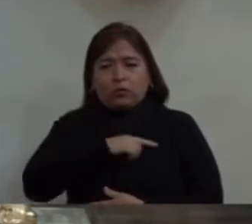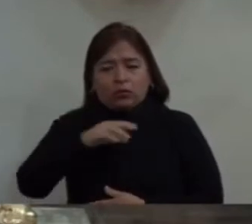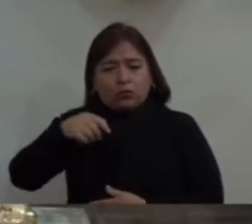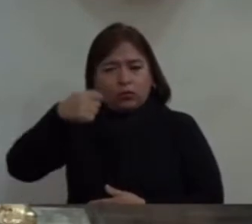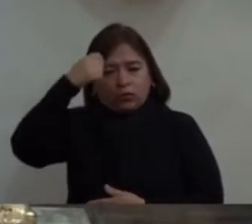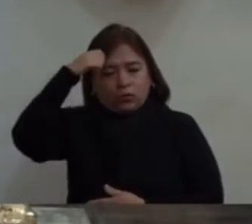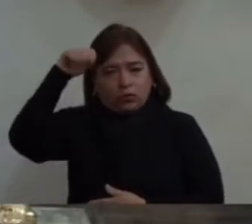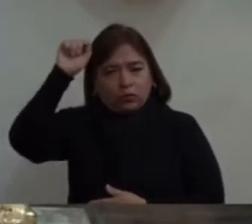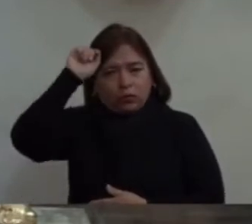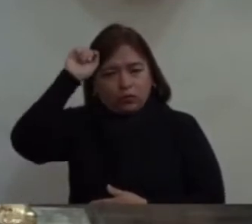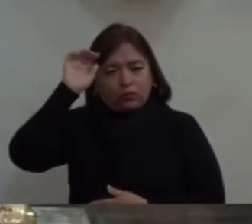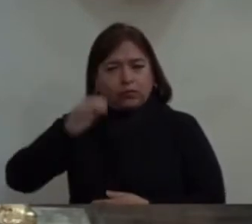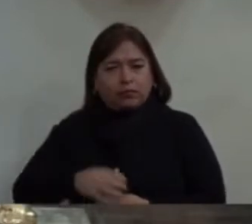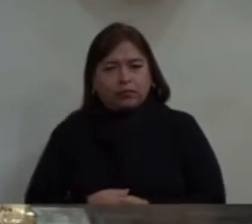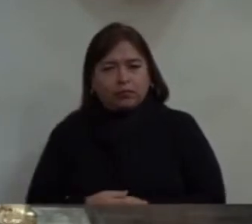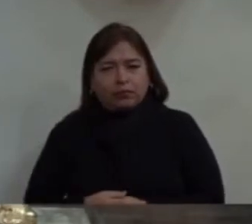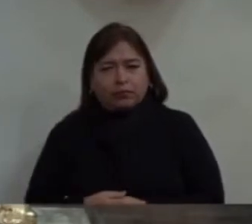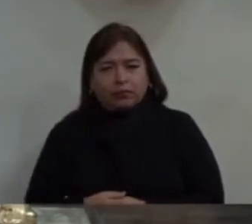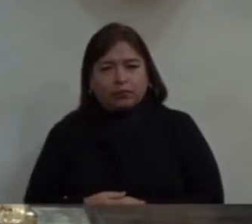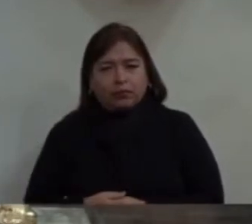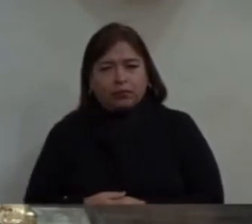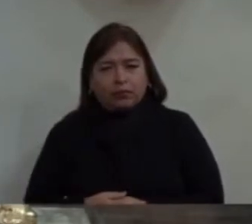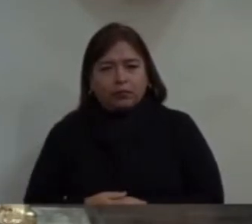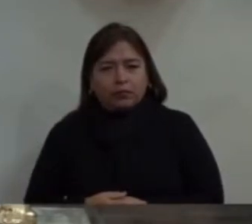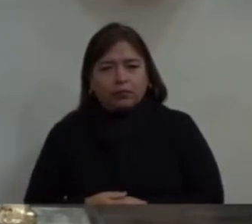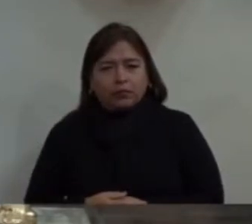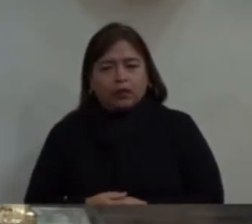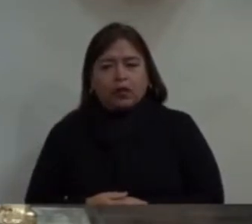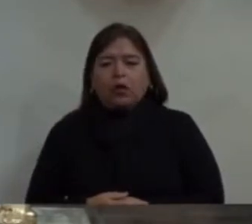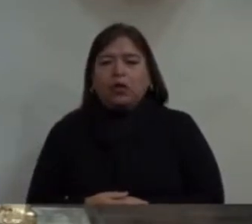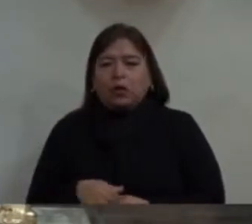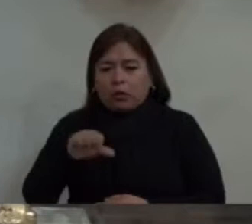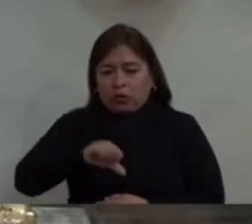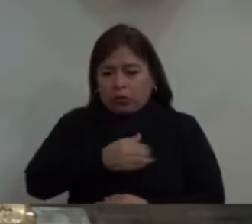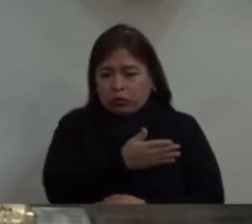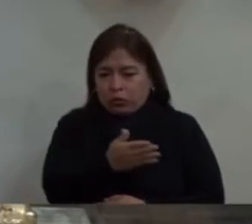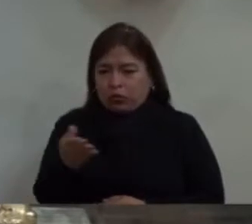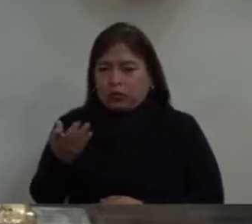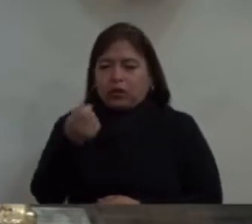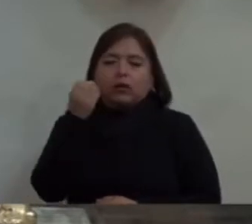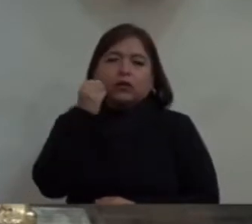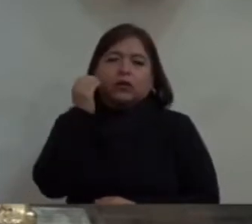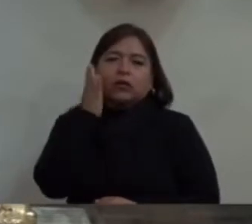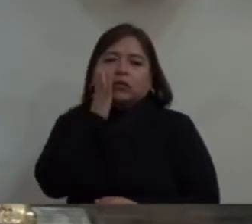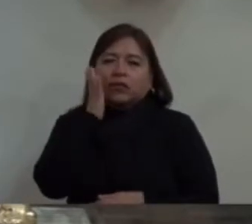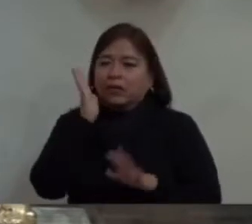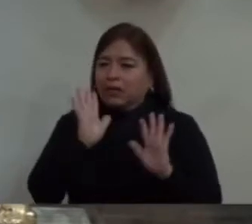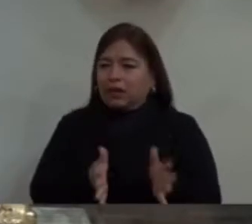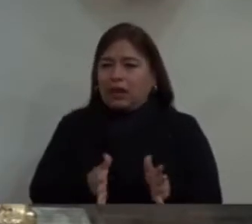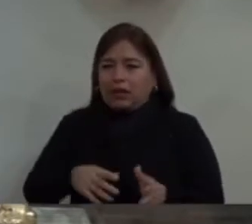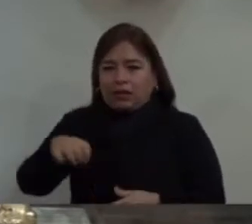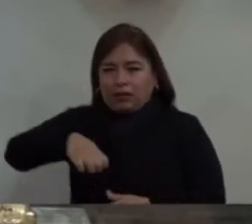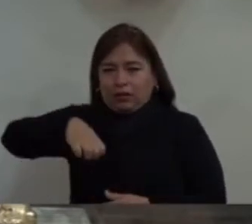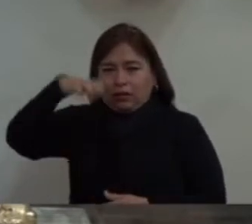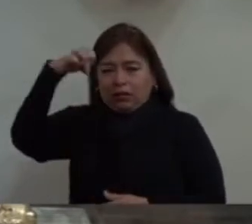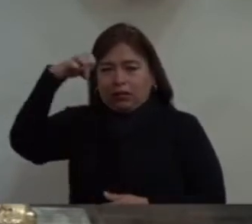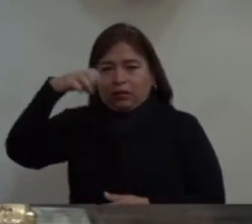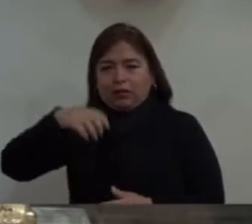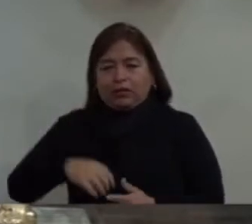Por eso, ustedes que hoy se confirman, y que ya son mayores de edad,